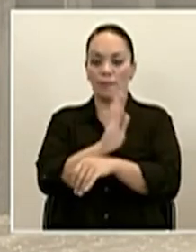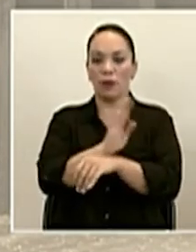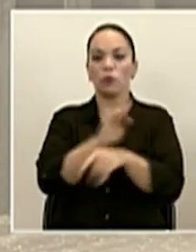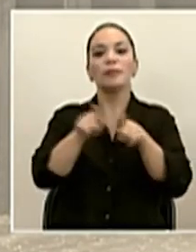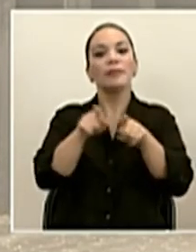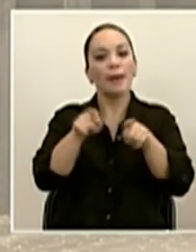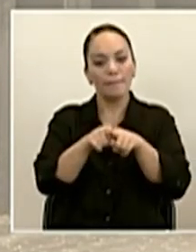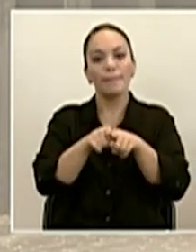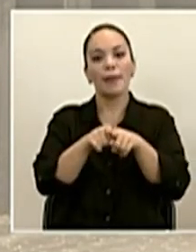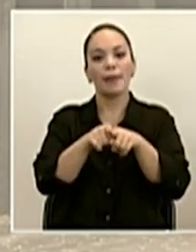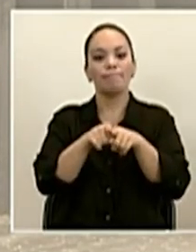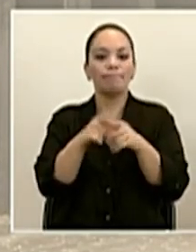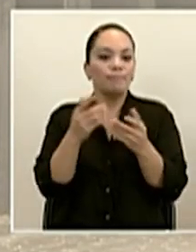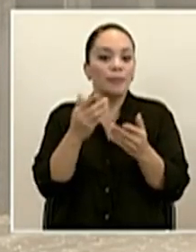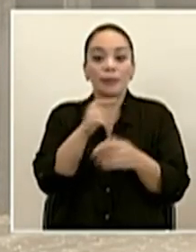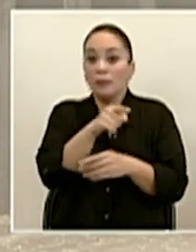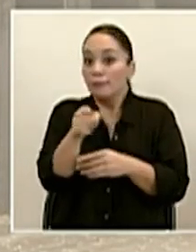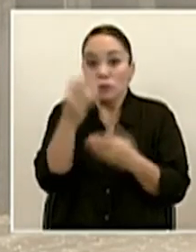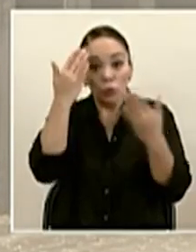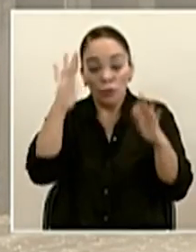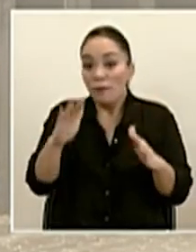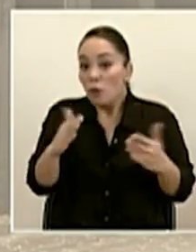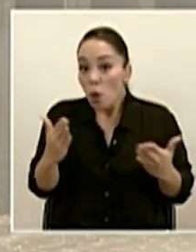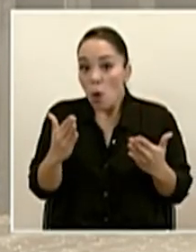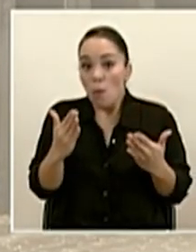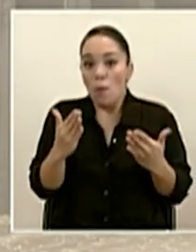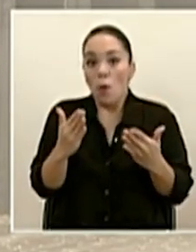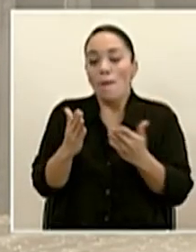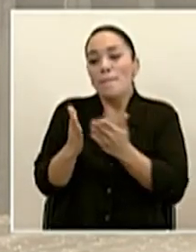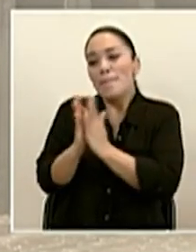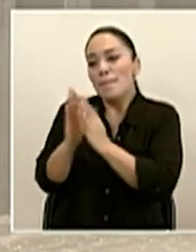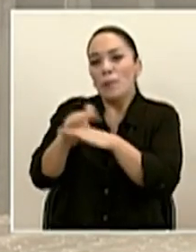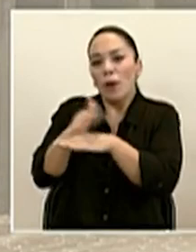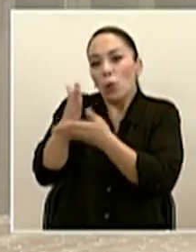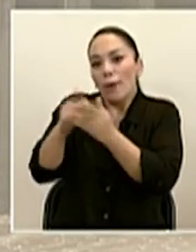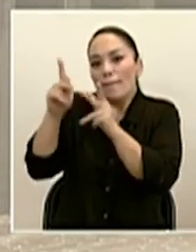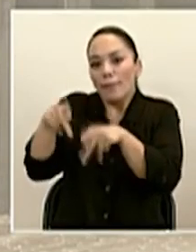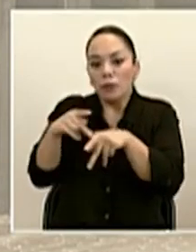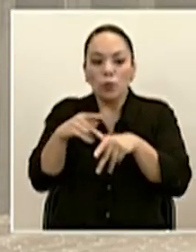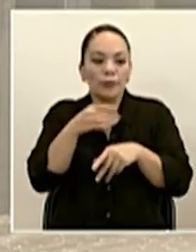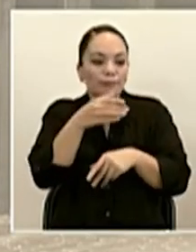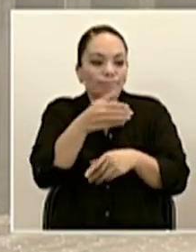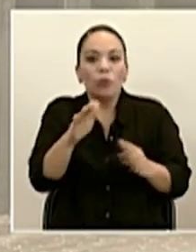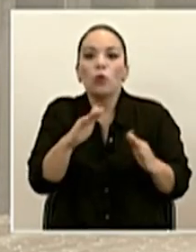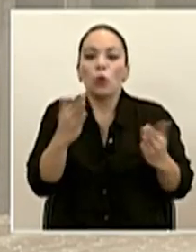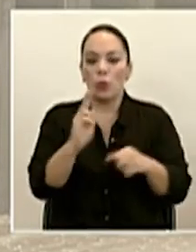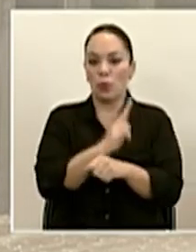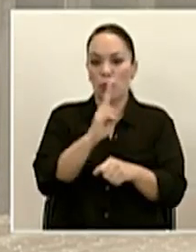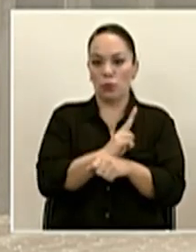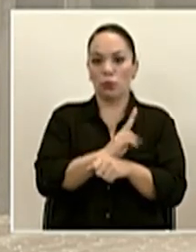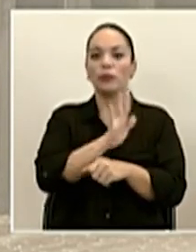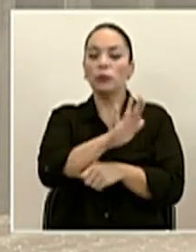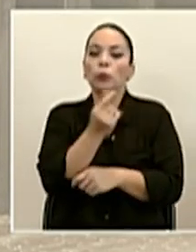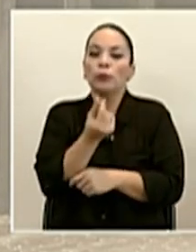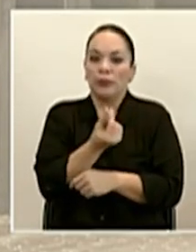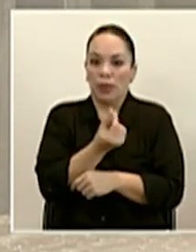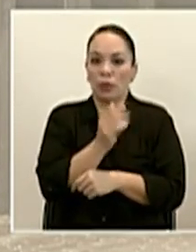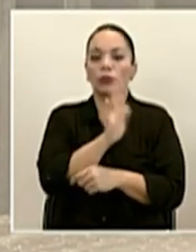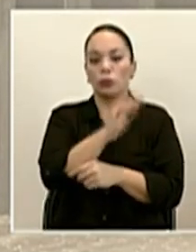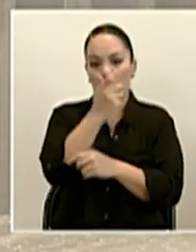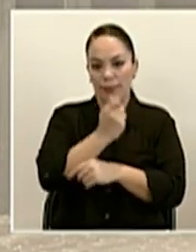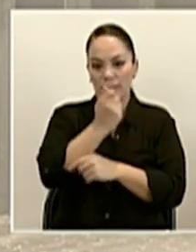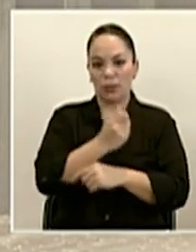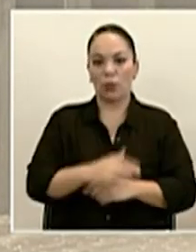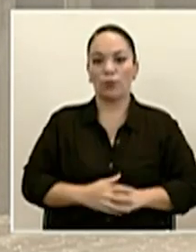asesorarse, buscar, si no saben cómo hacerlo, de personas que los puedan asesorar de cómo hacer uso de su dinero, de su